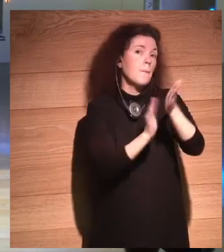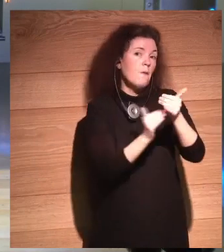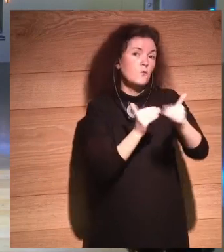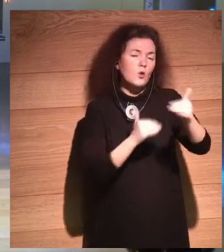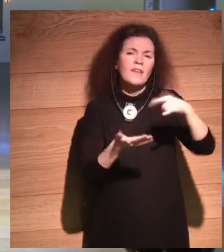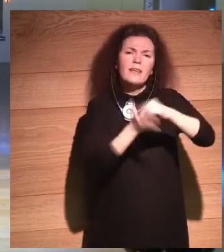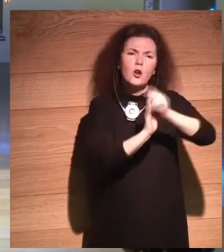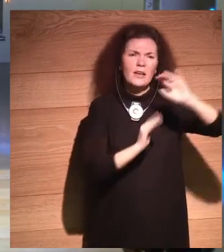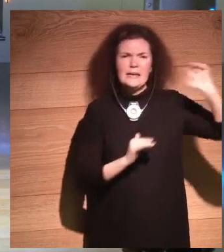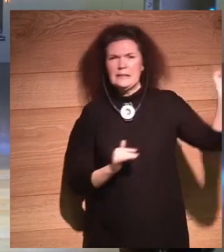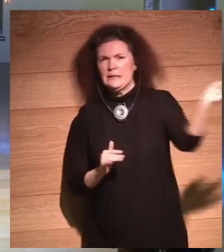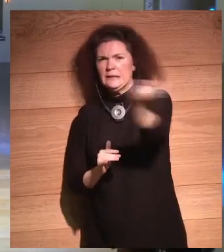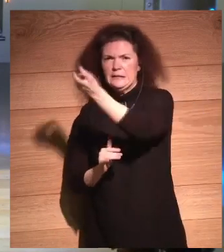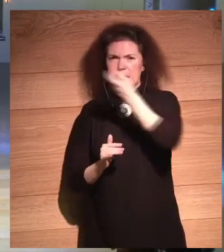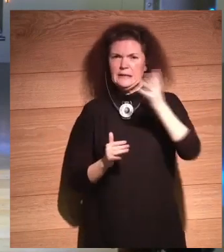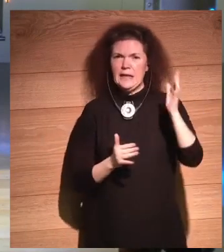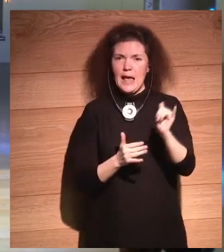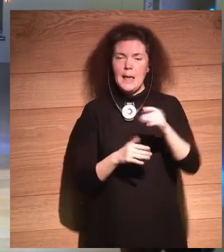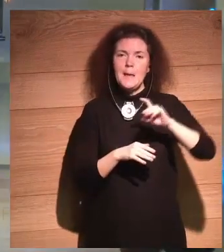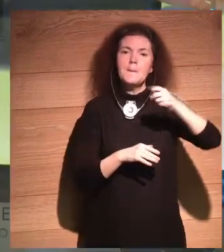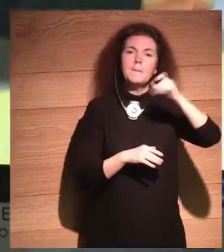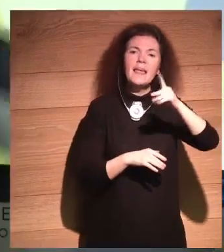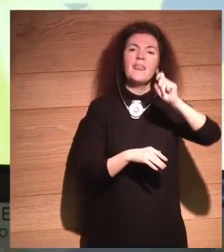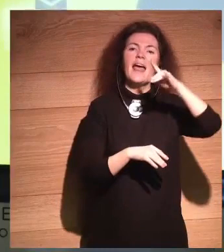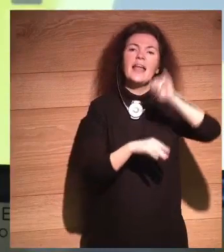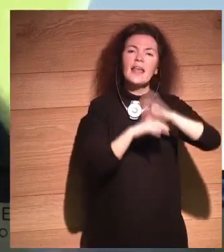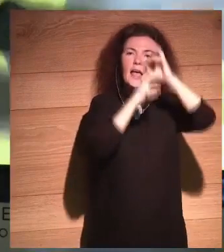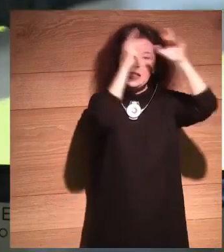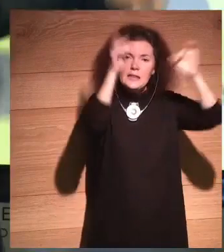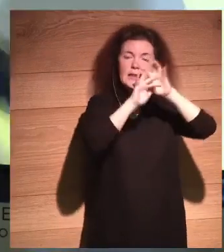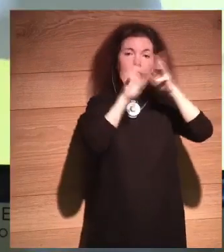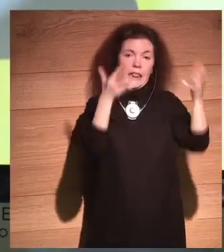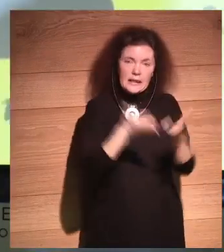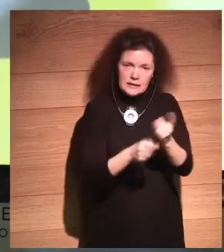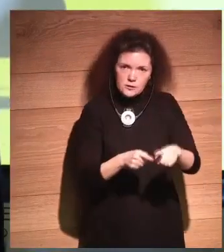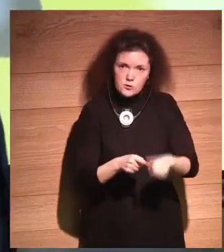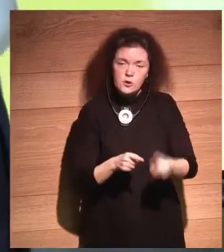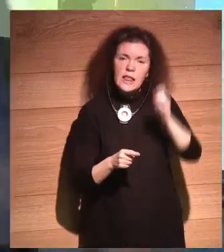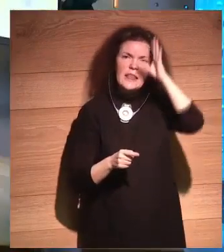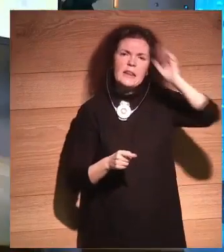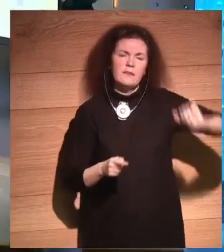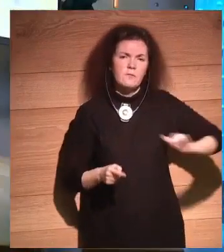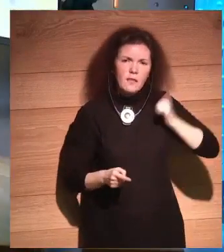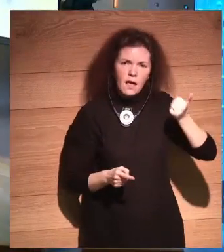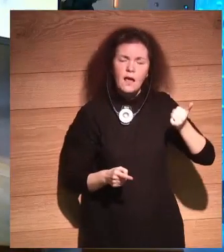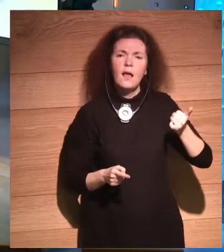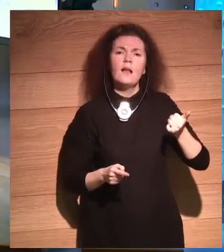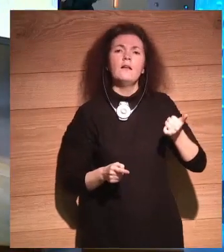tecnología va a estar por todos los lados. Big Data, Cloud Computing, Internet de las Cosas, Inteligencia Artificial,